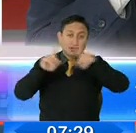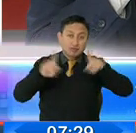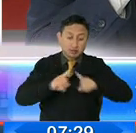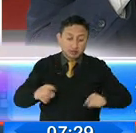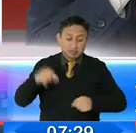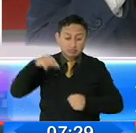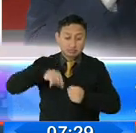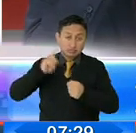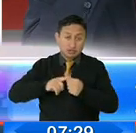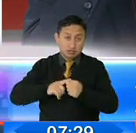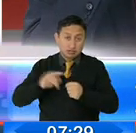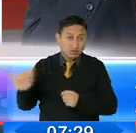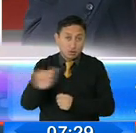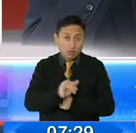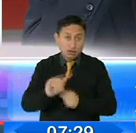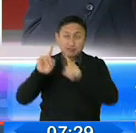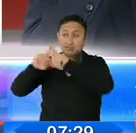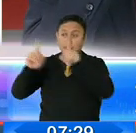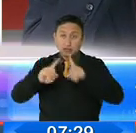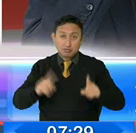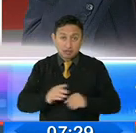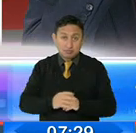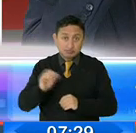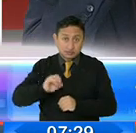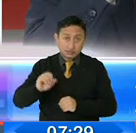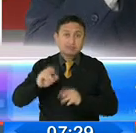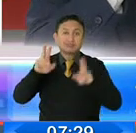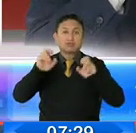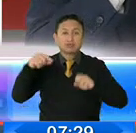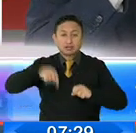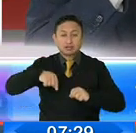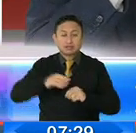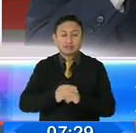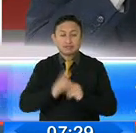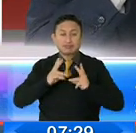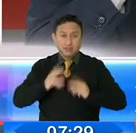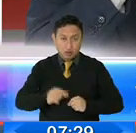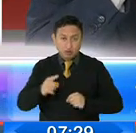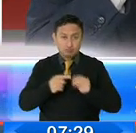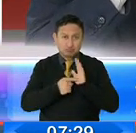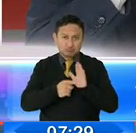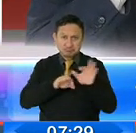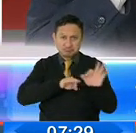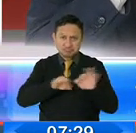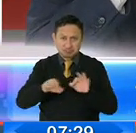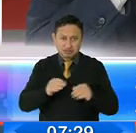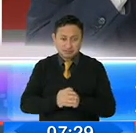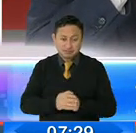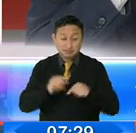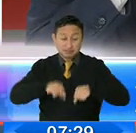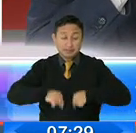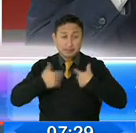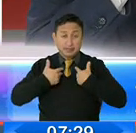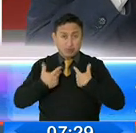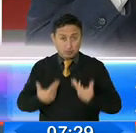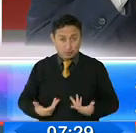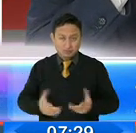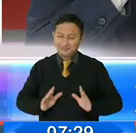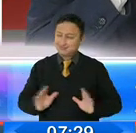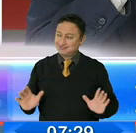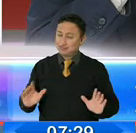Quito hará lo propio en base a los indicadores de salud. No podemos relajarnos, hay que ir